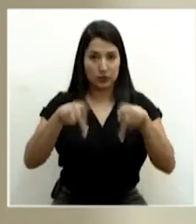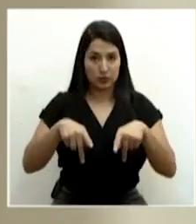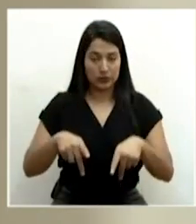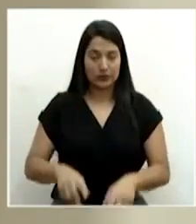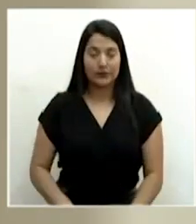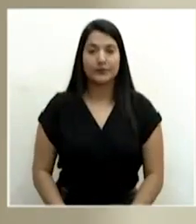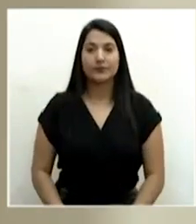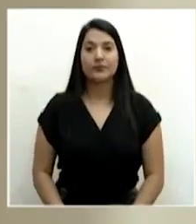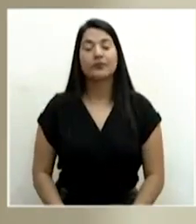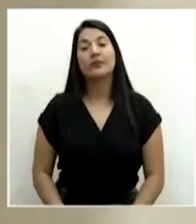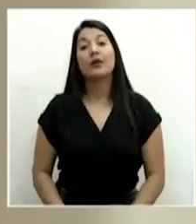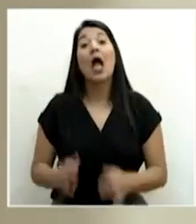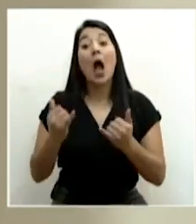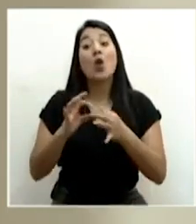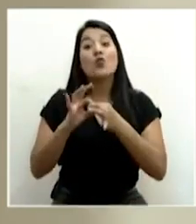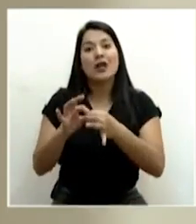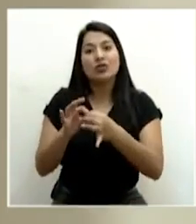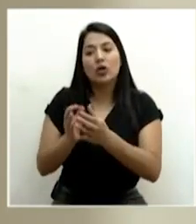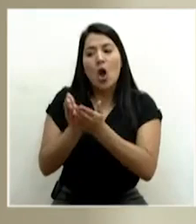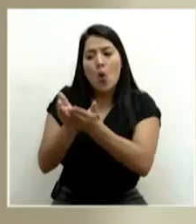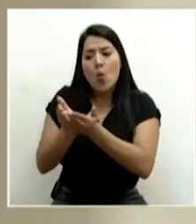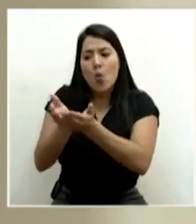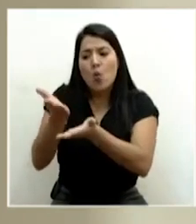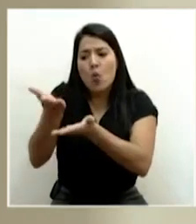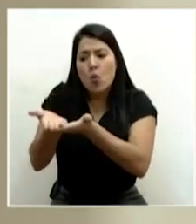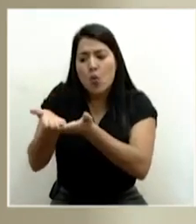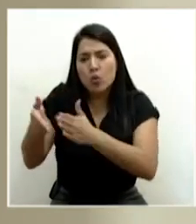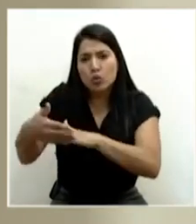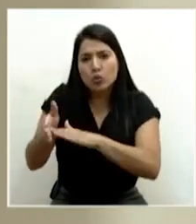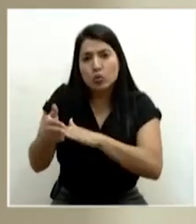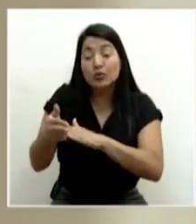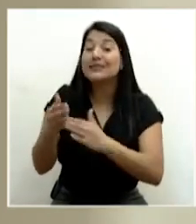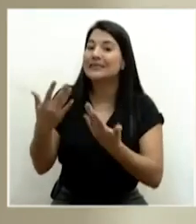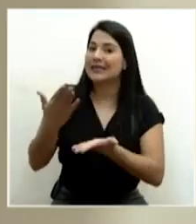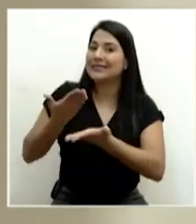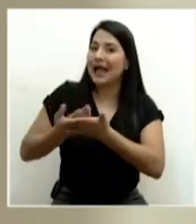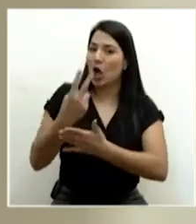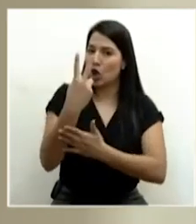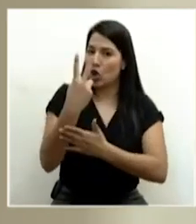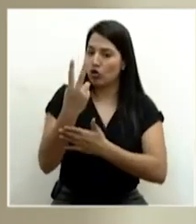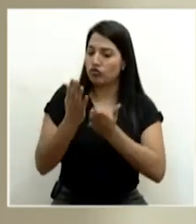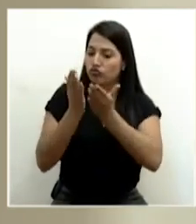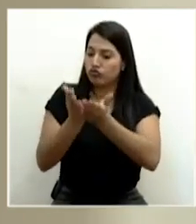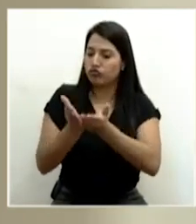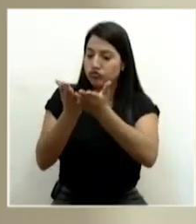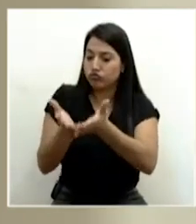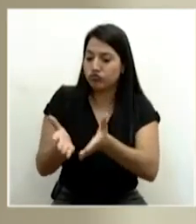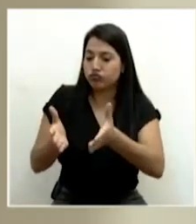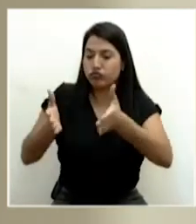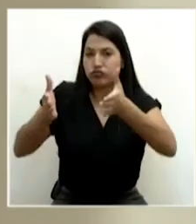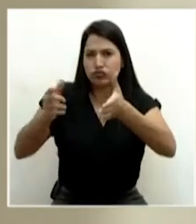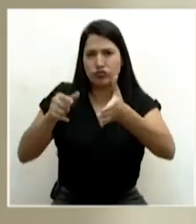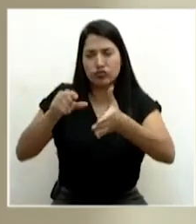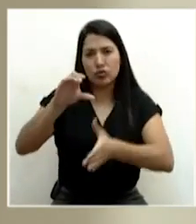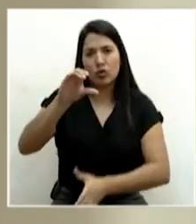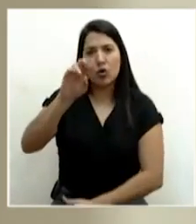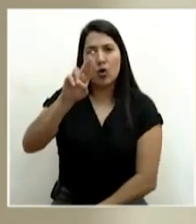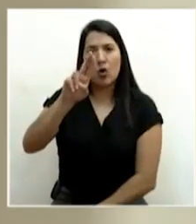En Puertos, hemos recibido dos cruceros que traían costarricenses de vuelta al país.